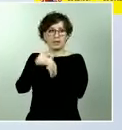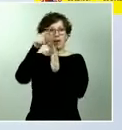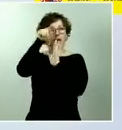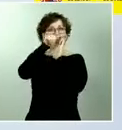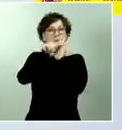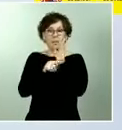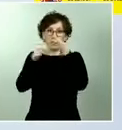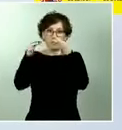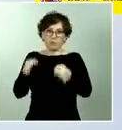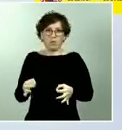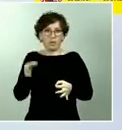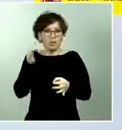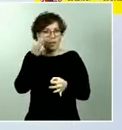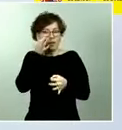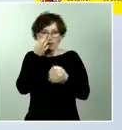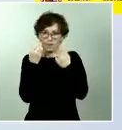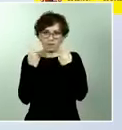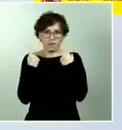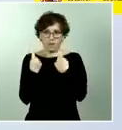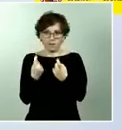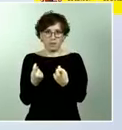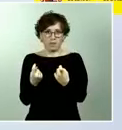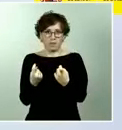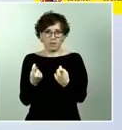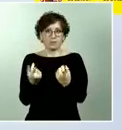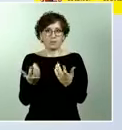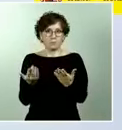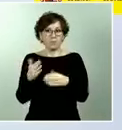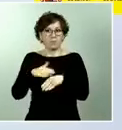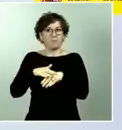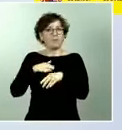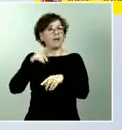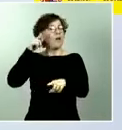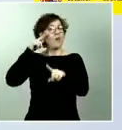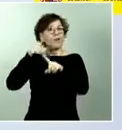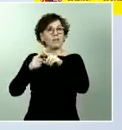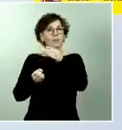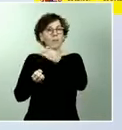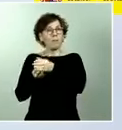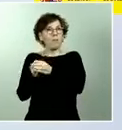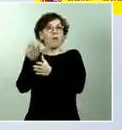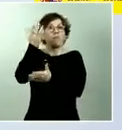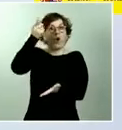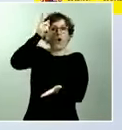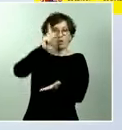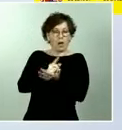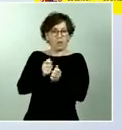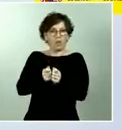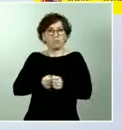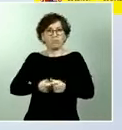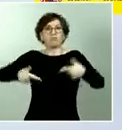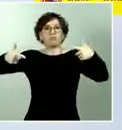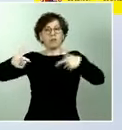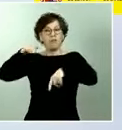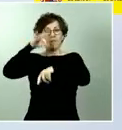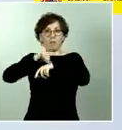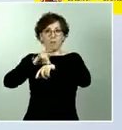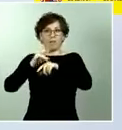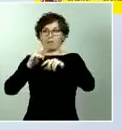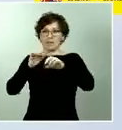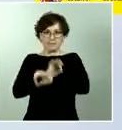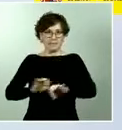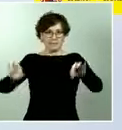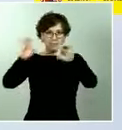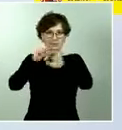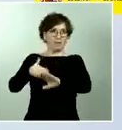no tengamos ningún rebrote ni podamos dar al traste con todo el sacrificio que hemos hecho por lo tanto no